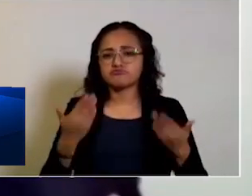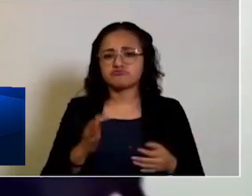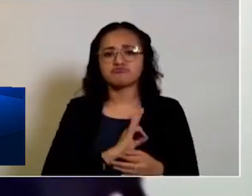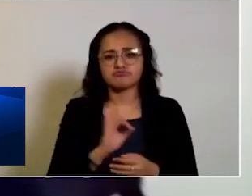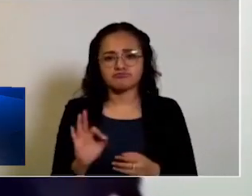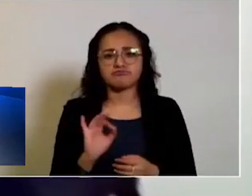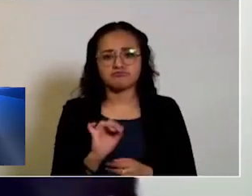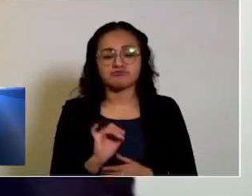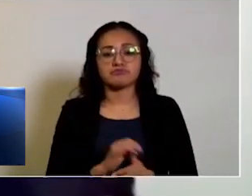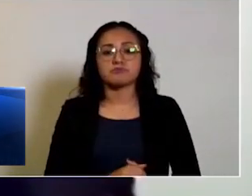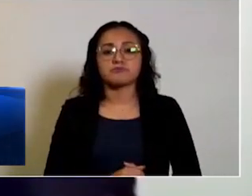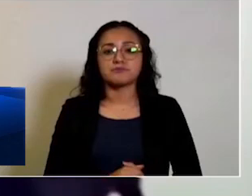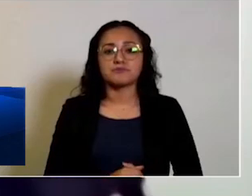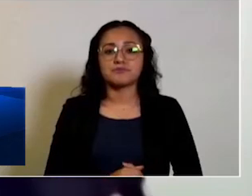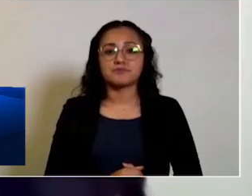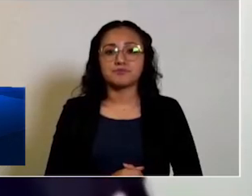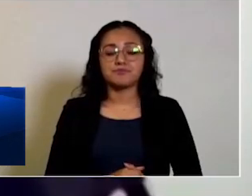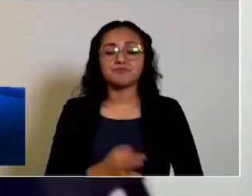libre.